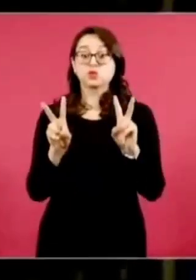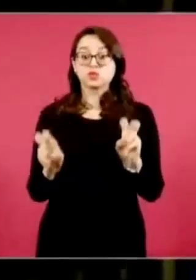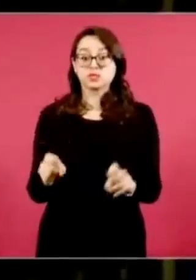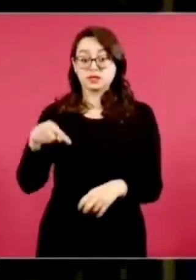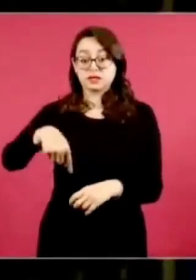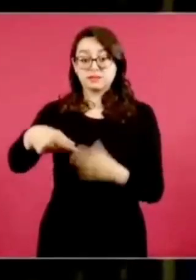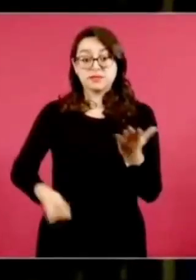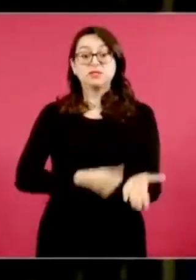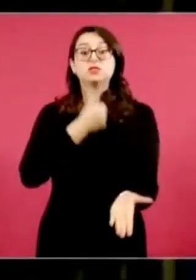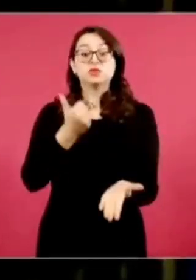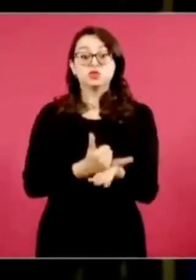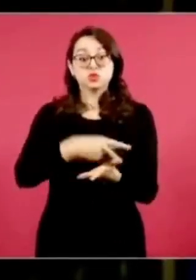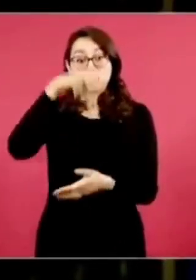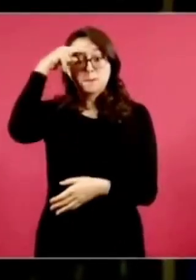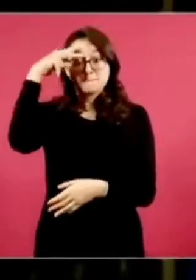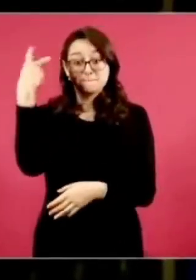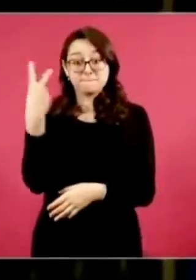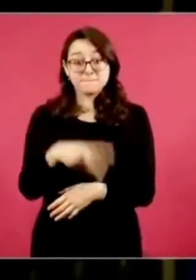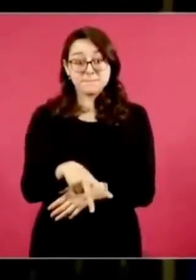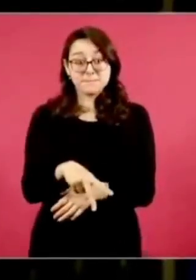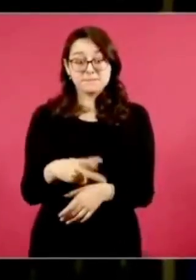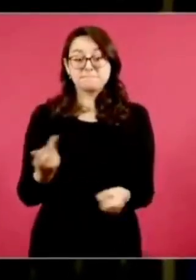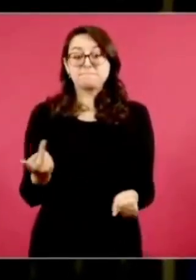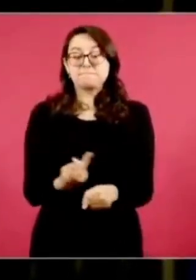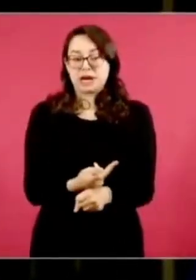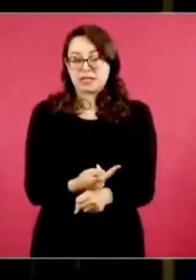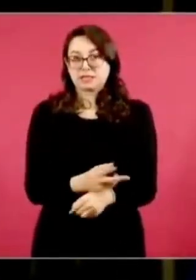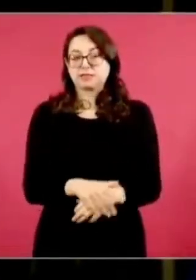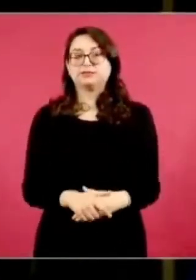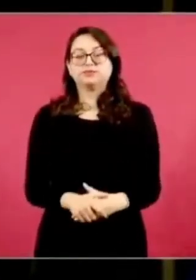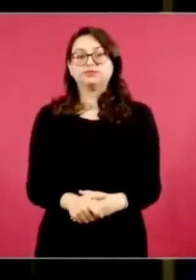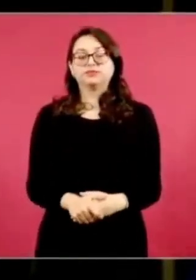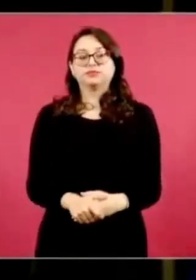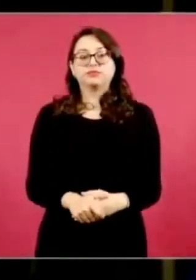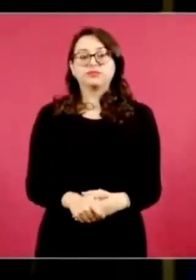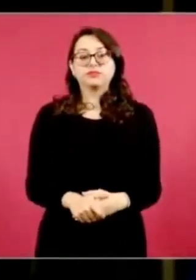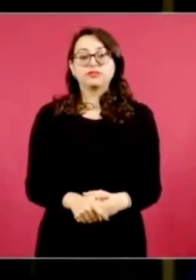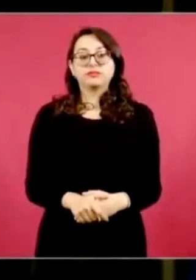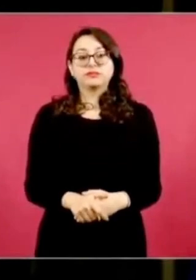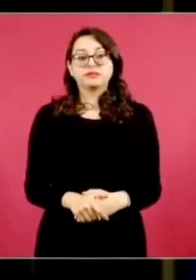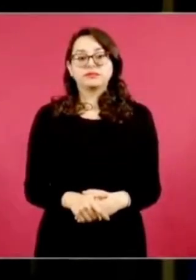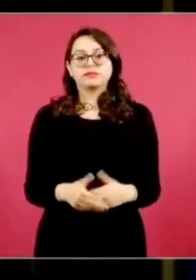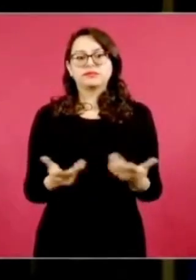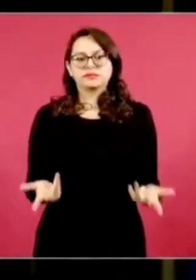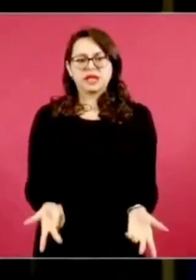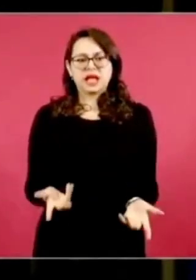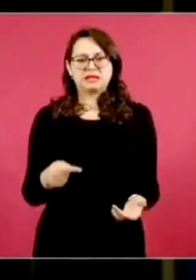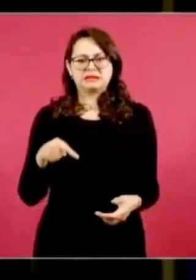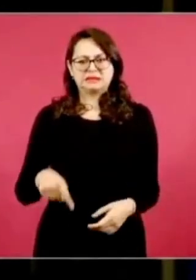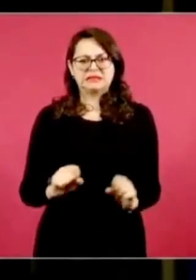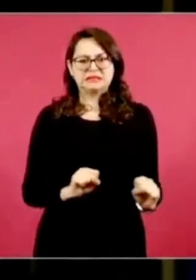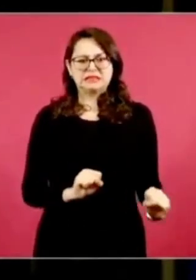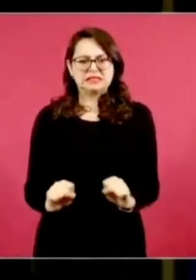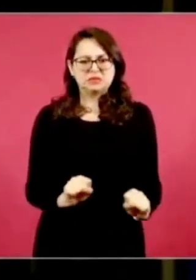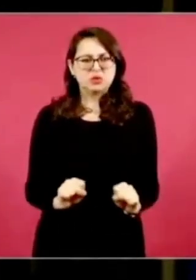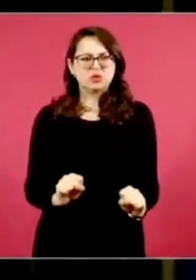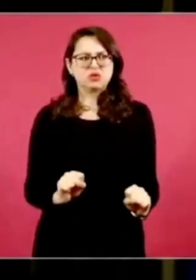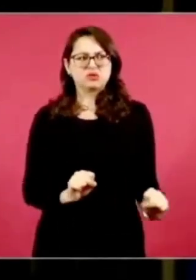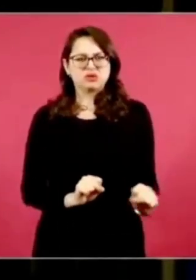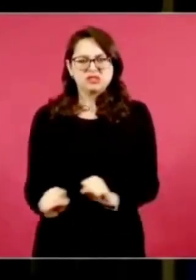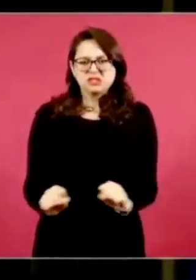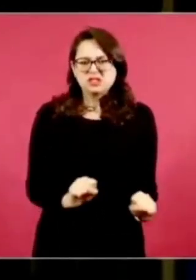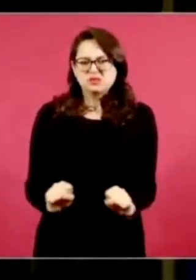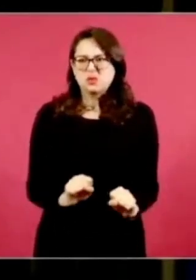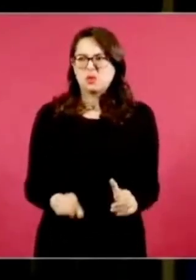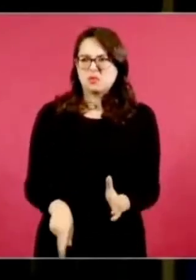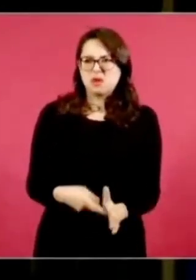México, ¿qué ha hecho el gobierno federal sobre el tema de estos micro sismos? En estas zonas